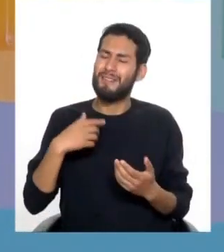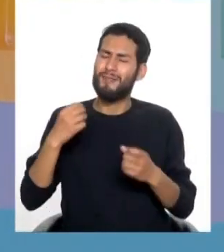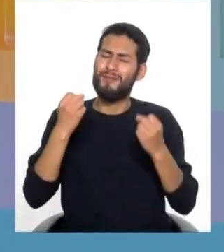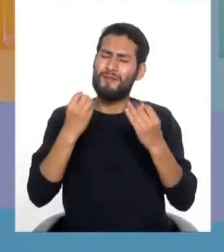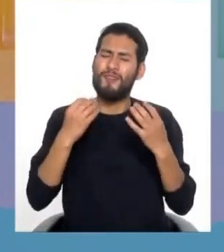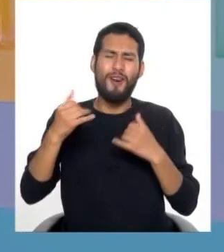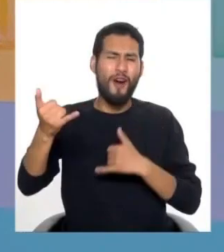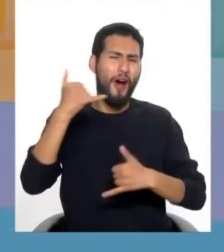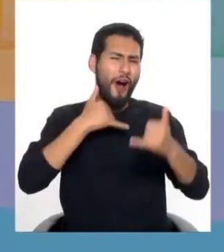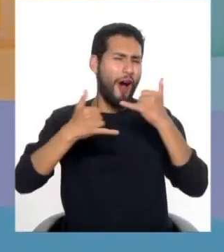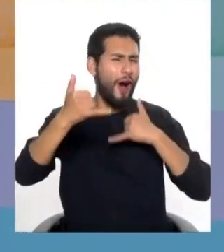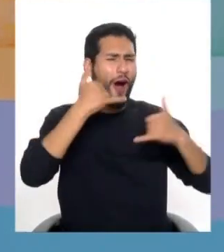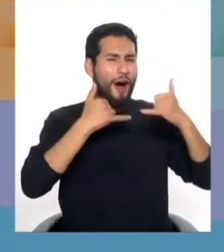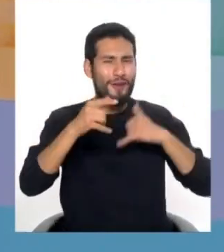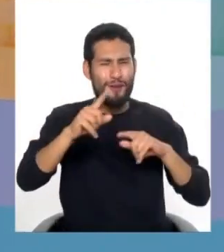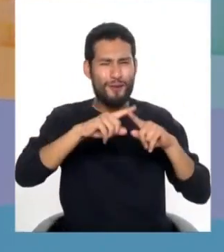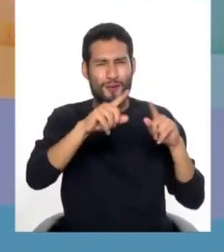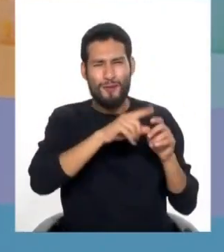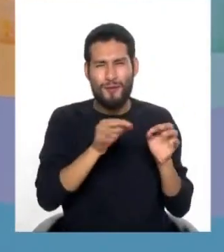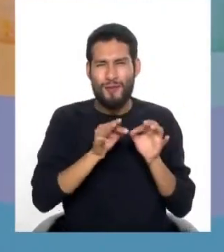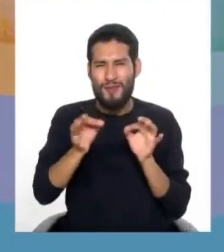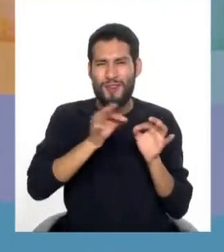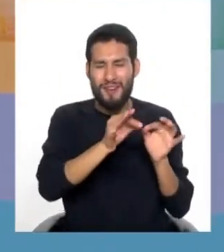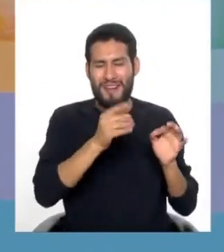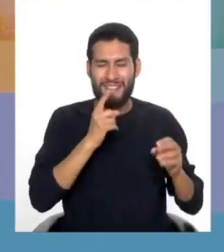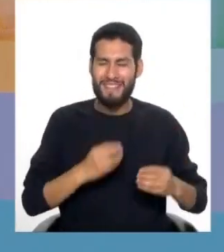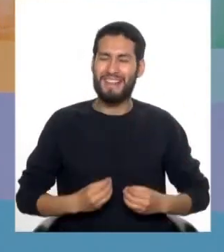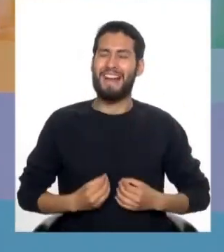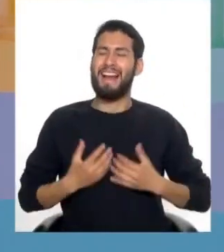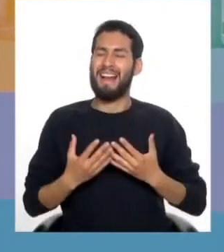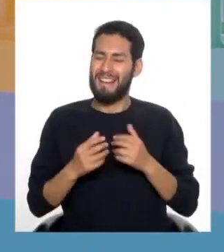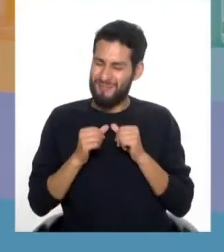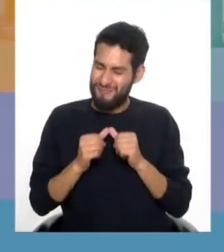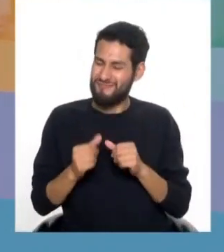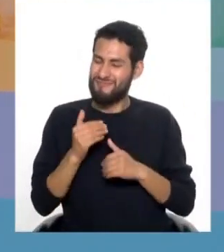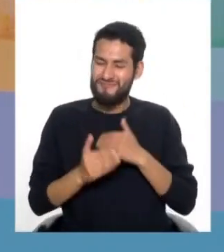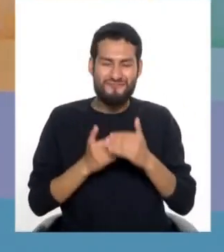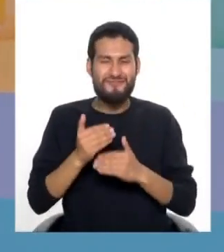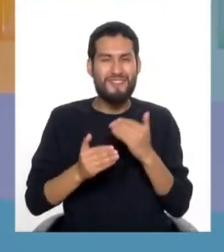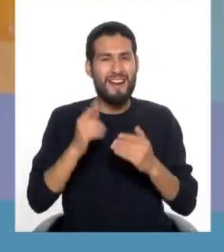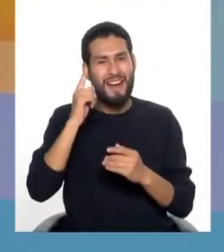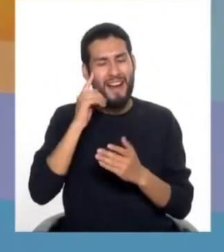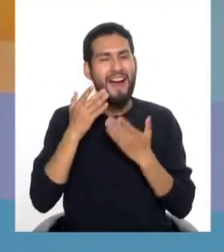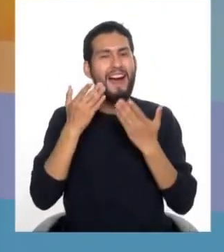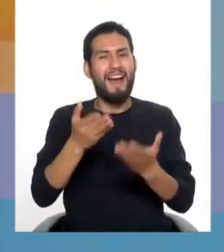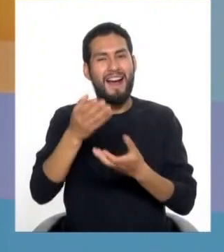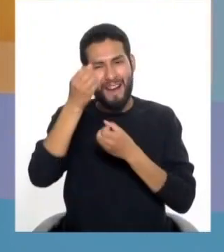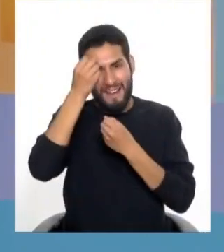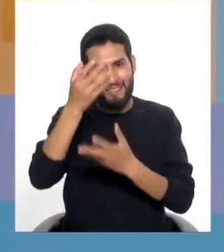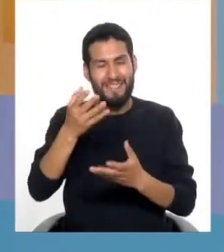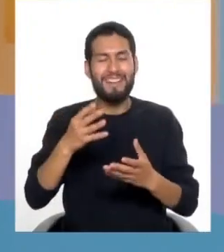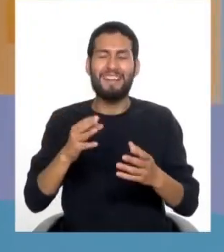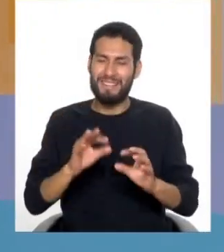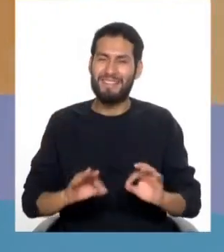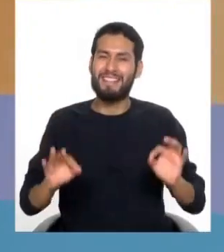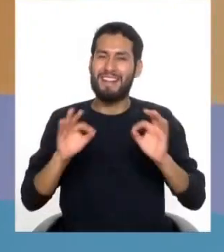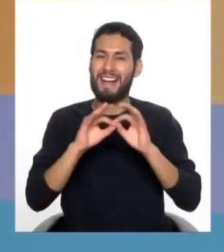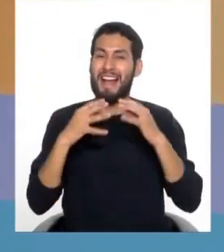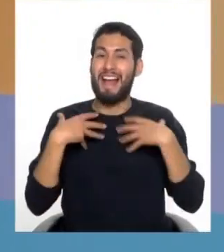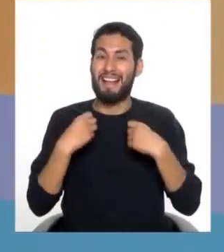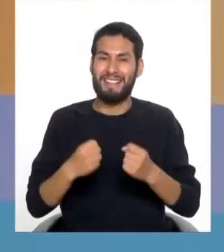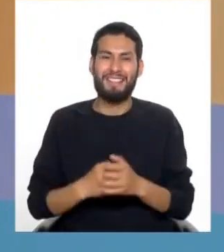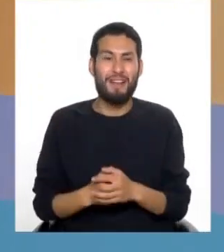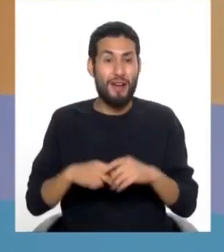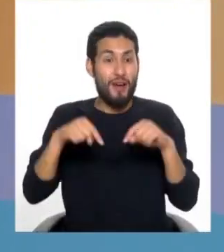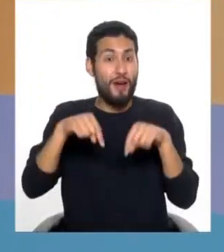recibimos de ustedes del interior del país, que eso nos motiva a seguir adelante, a seguir llevando información de salud. Y el día de hoy